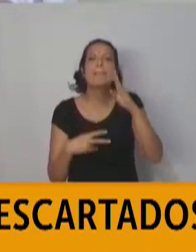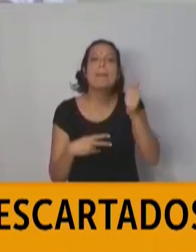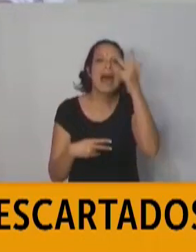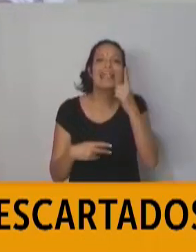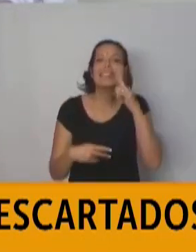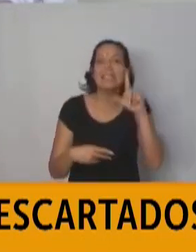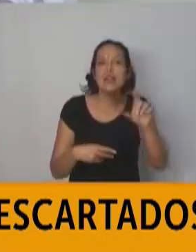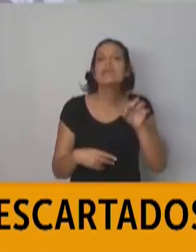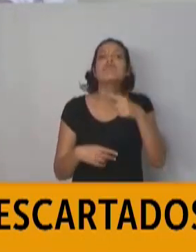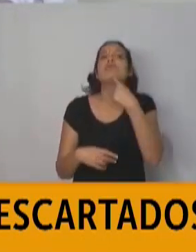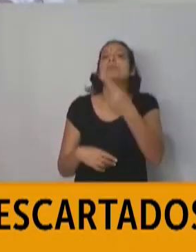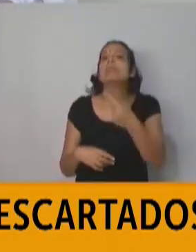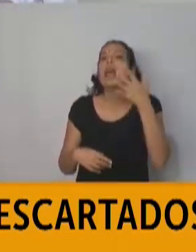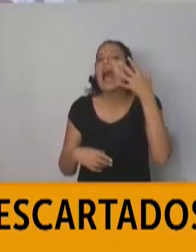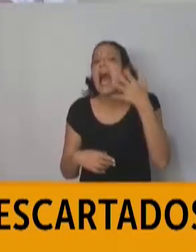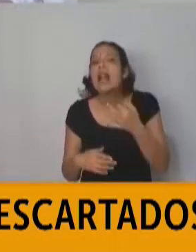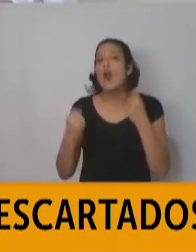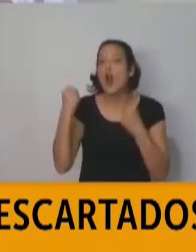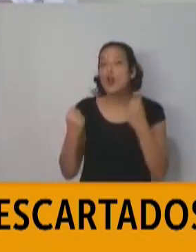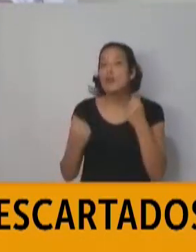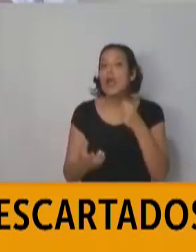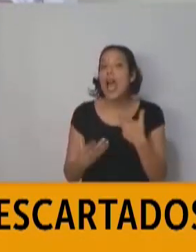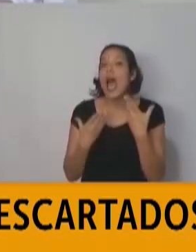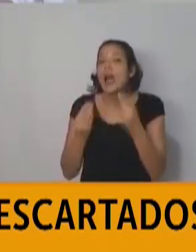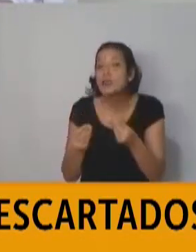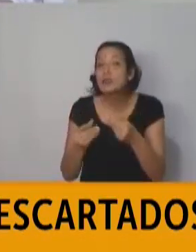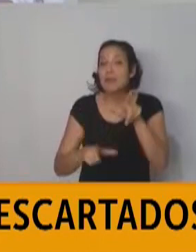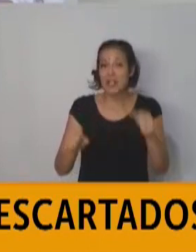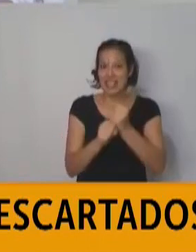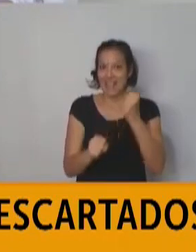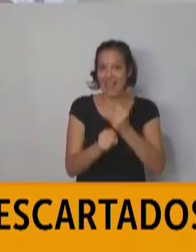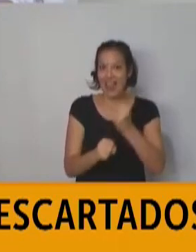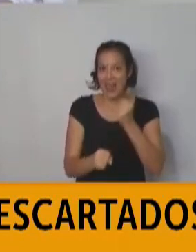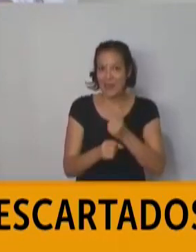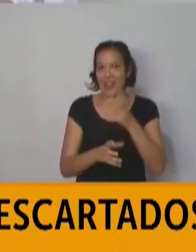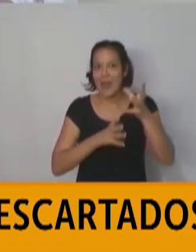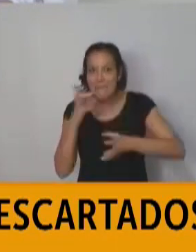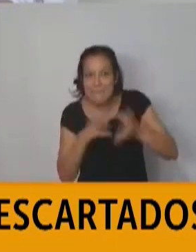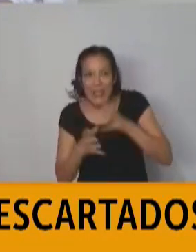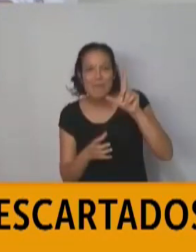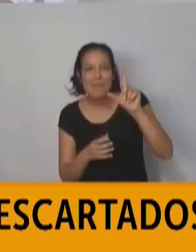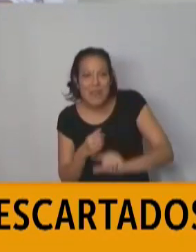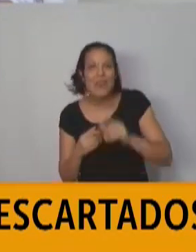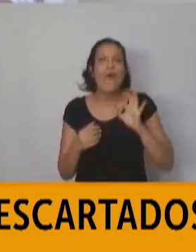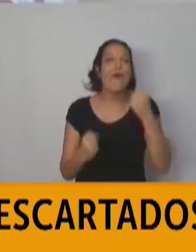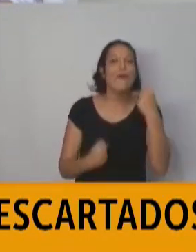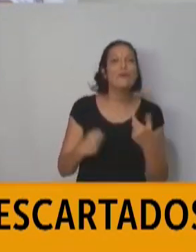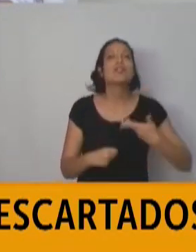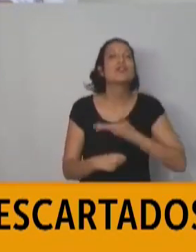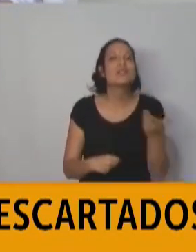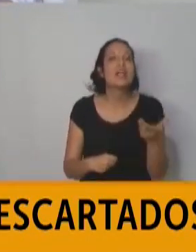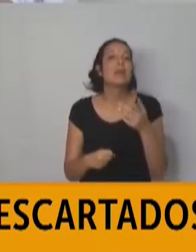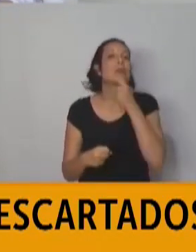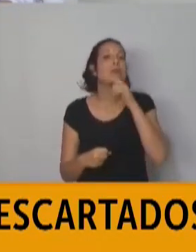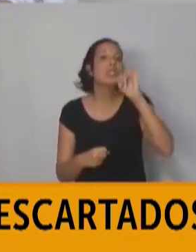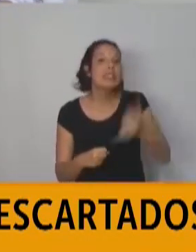pensada alguna línea de ayuda económica para trabajadores de la economía social, microemprendedores? Si es afirmativa, ¿cómo se ejecutaría